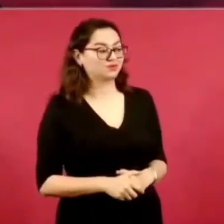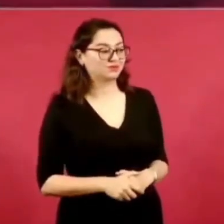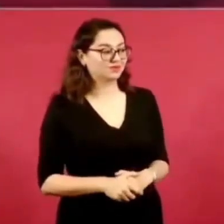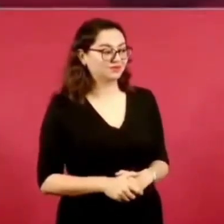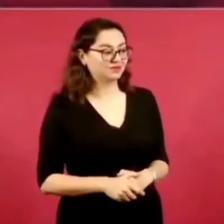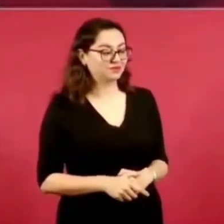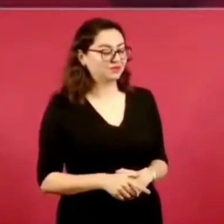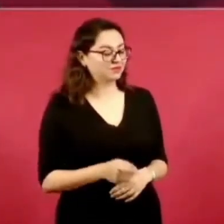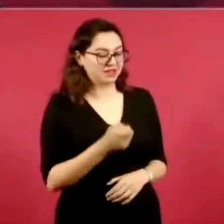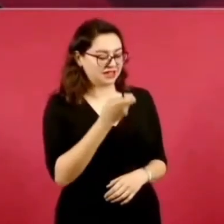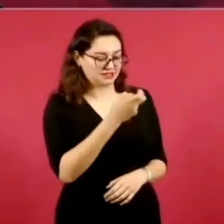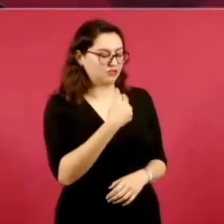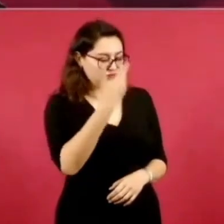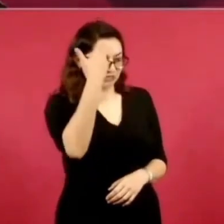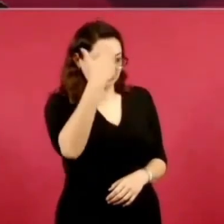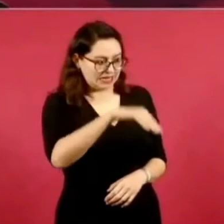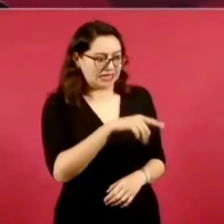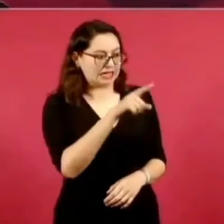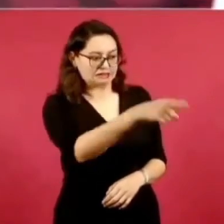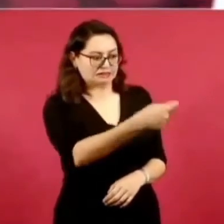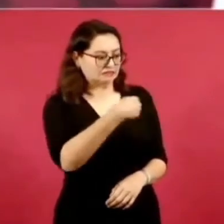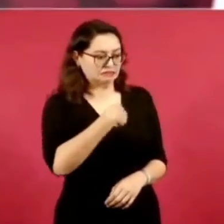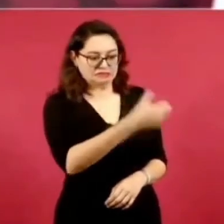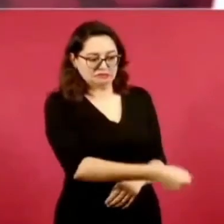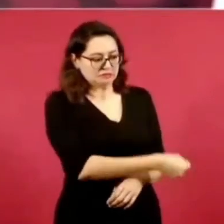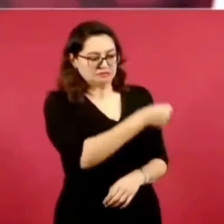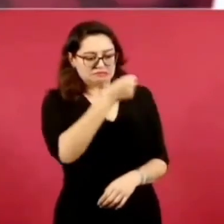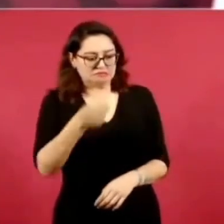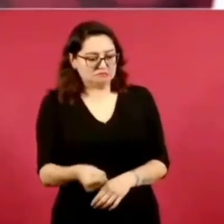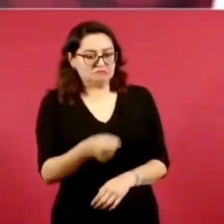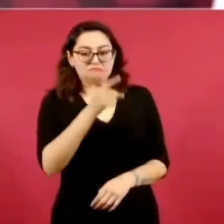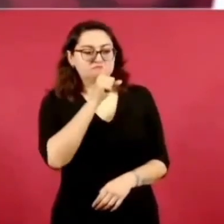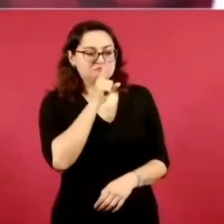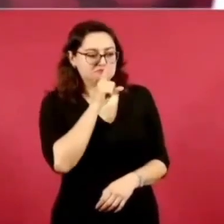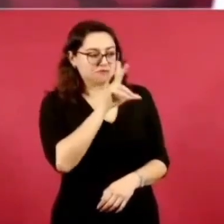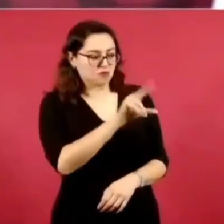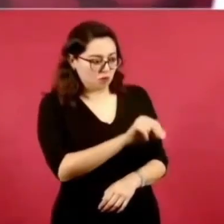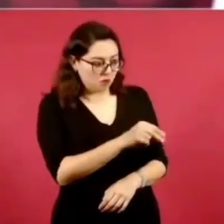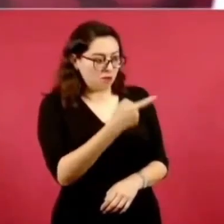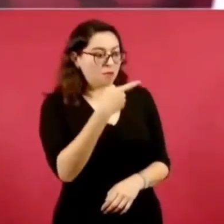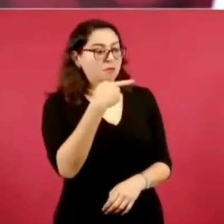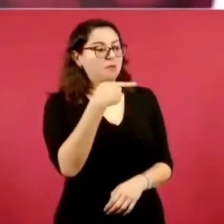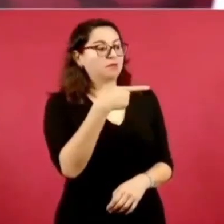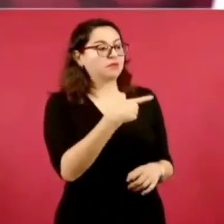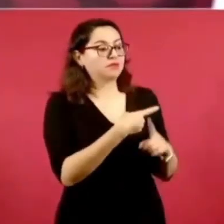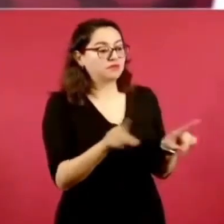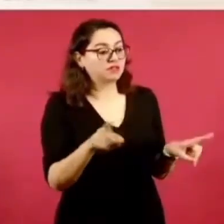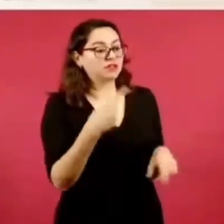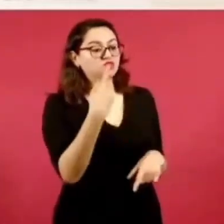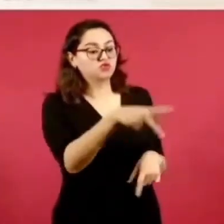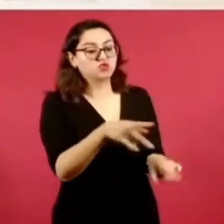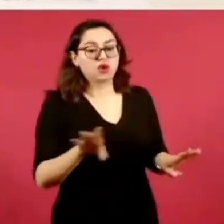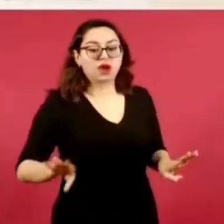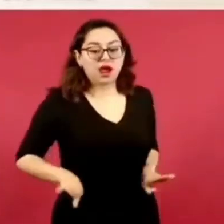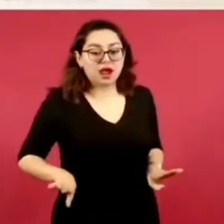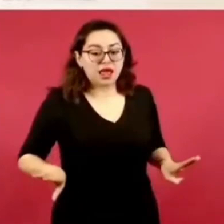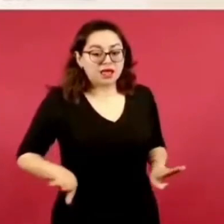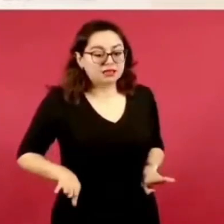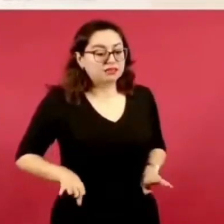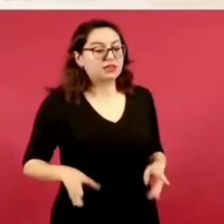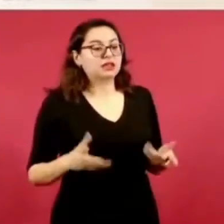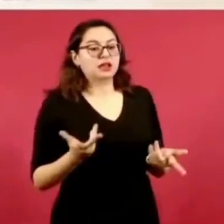de que al presidente del